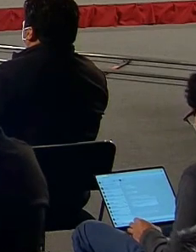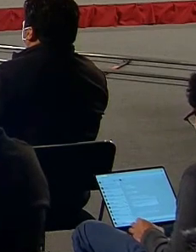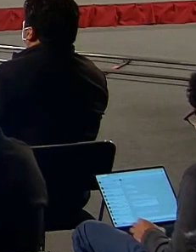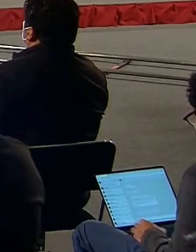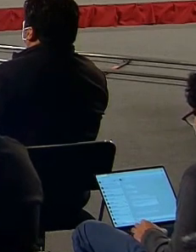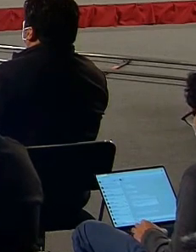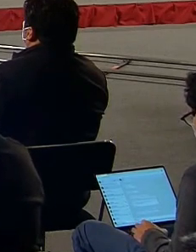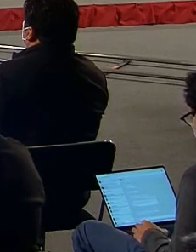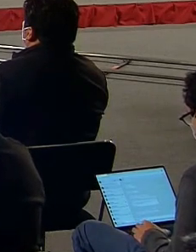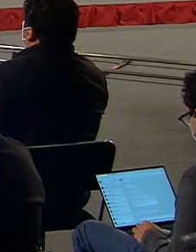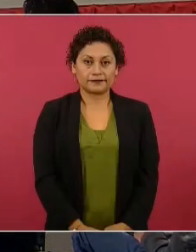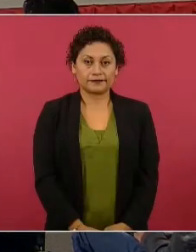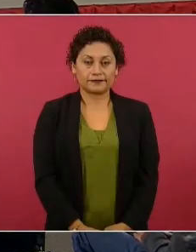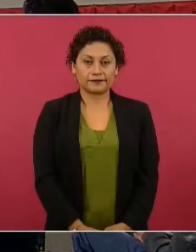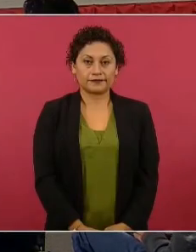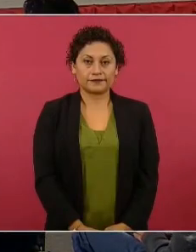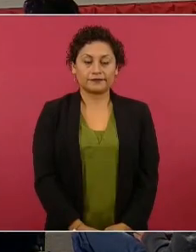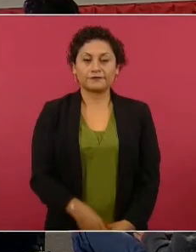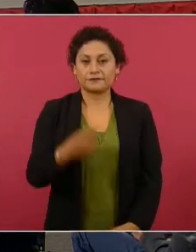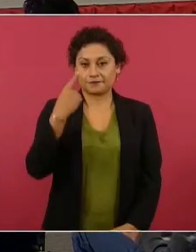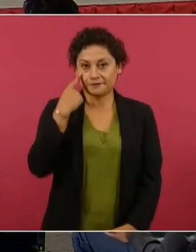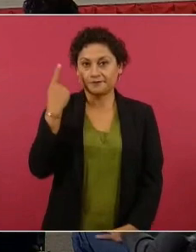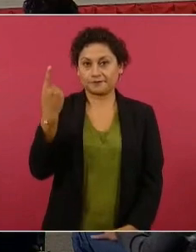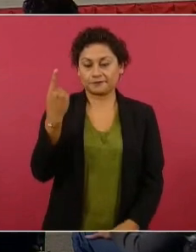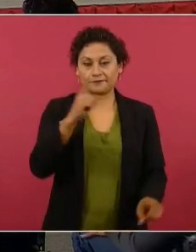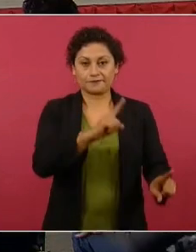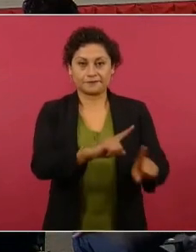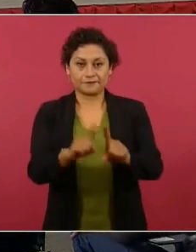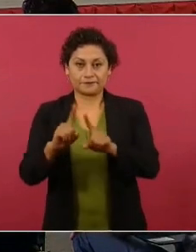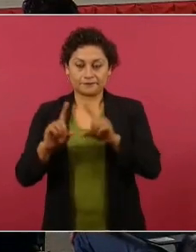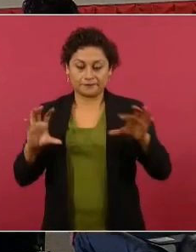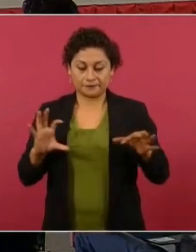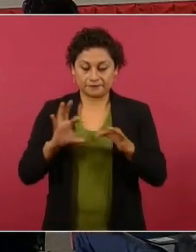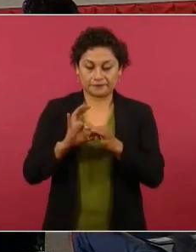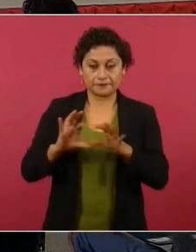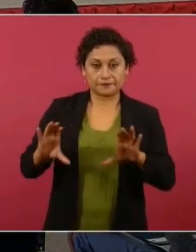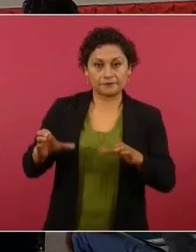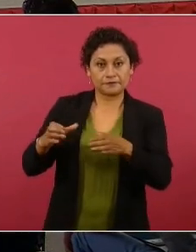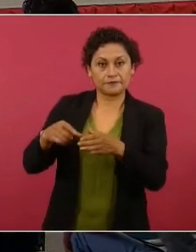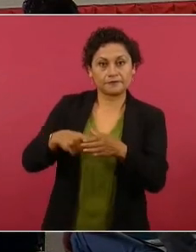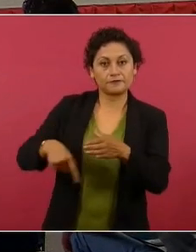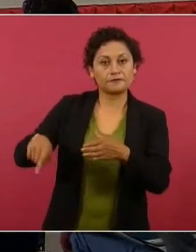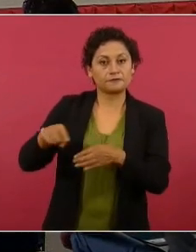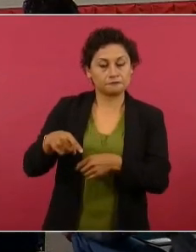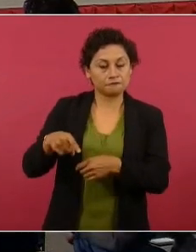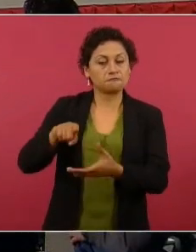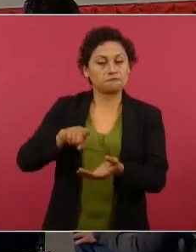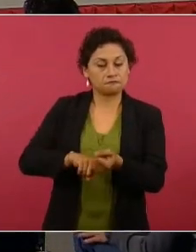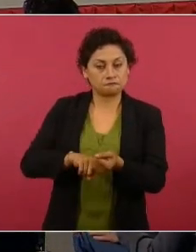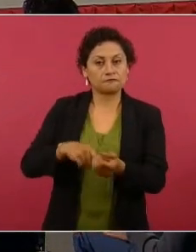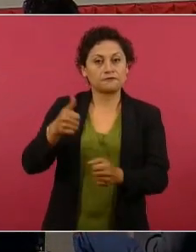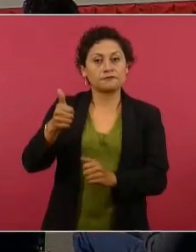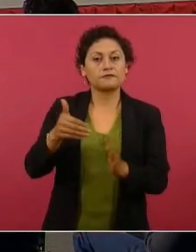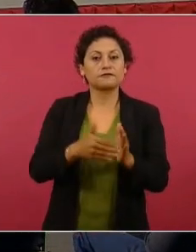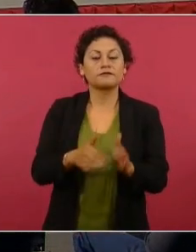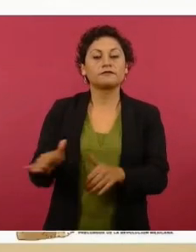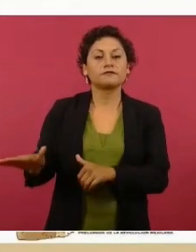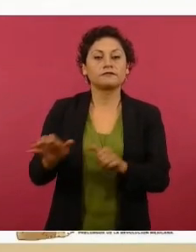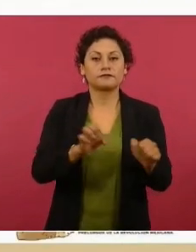las preventivas y la participación de la comunidad, particularmente con las seis mil 664 parteras,